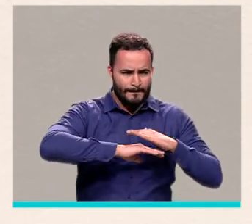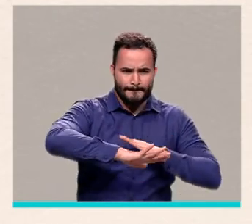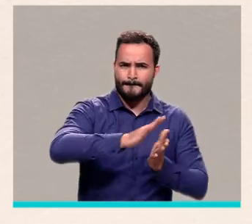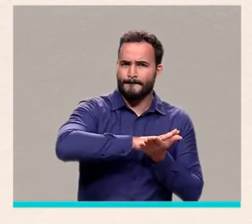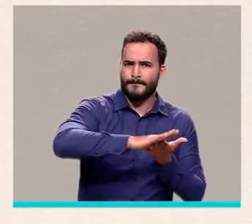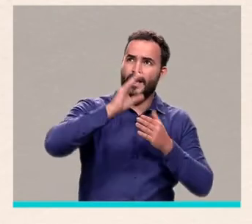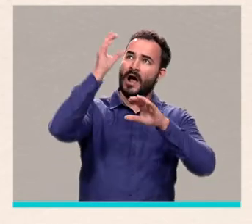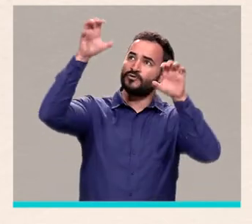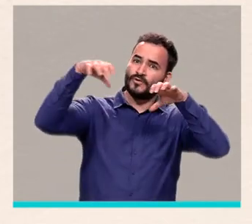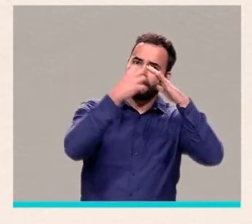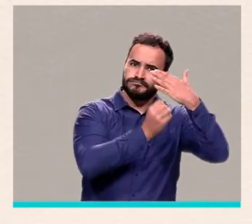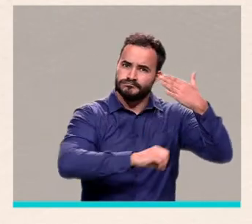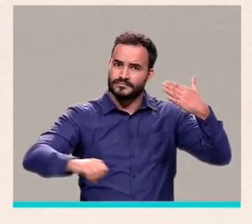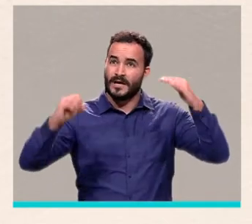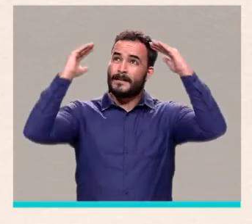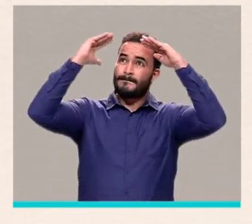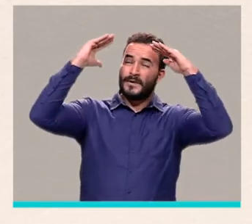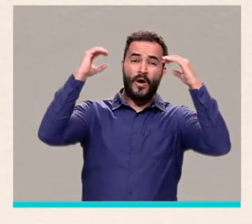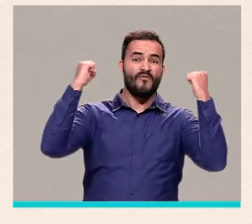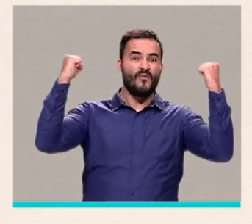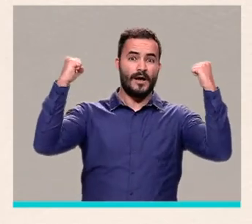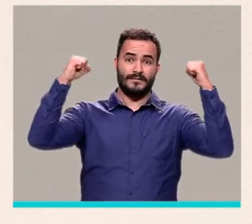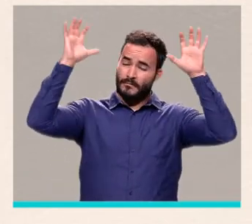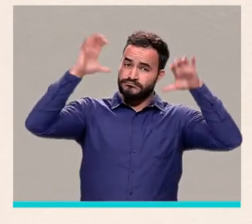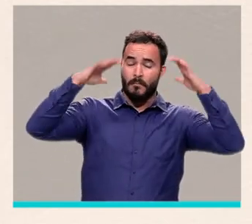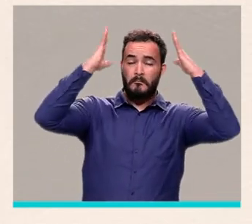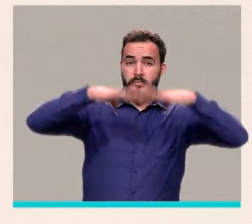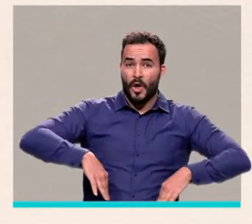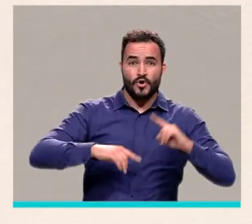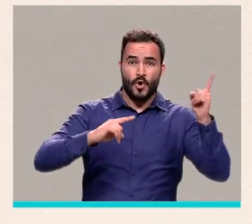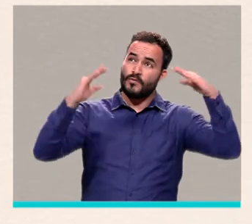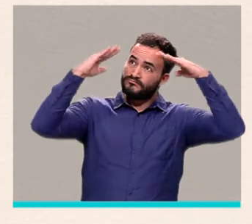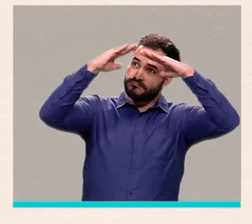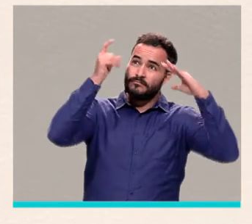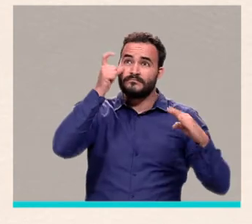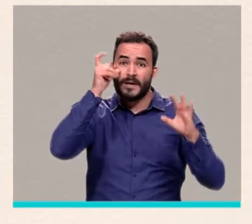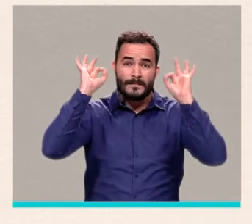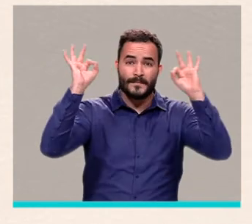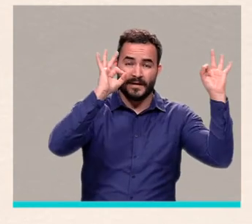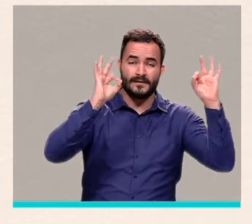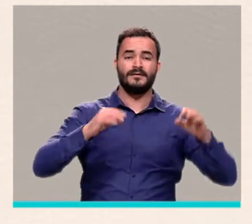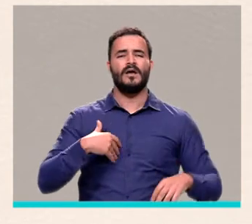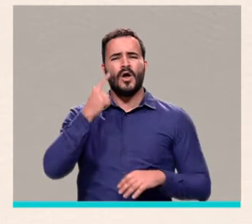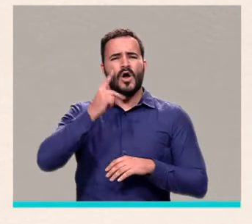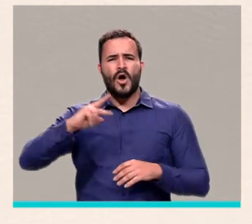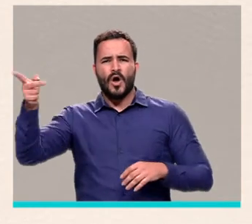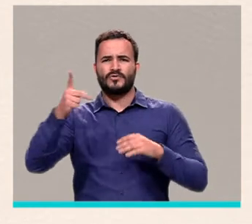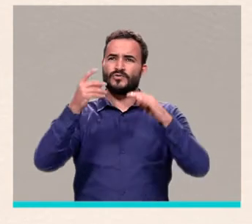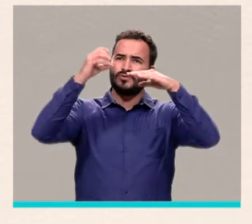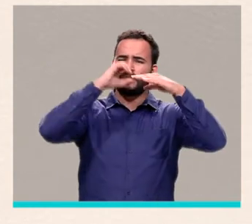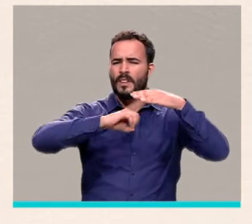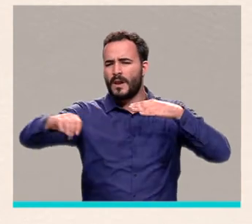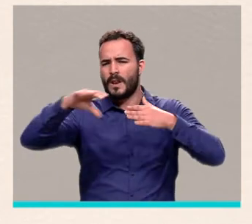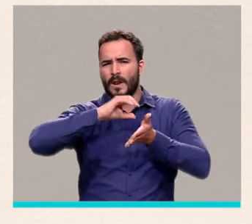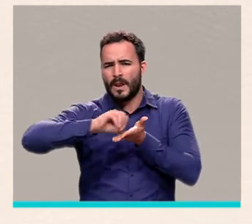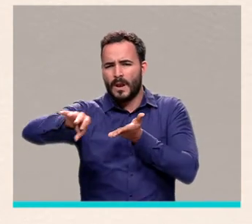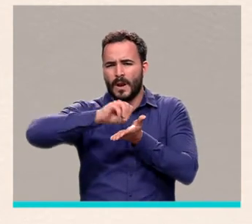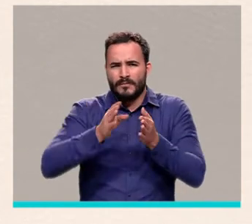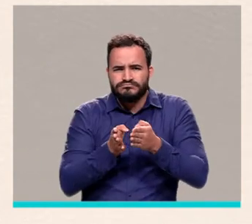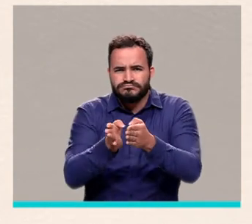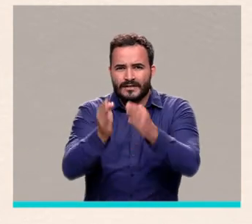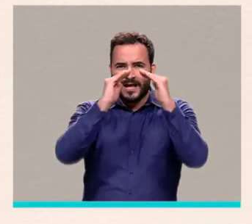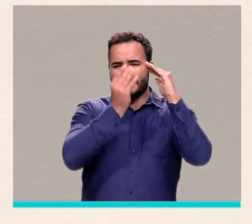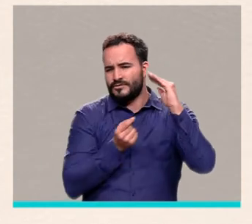manera que puedan soportar las lluvias y vientos fuertes. Evite que el cauce de las quebradas se llene de sedimentos, troncos o materiales.